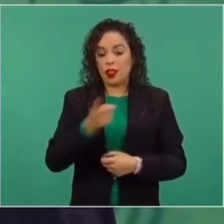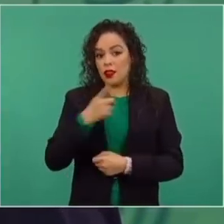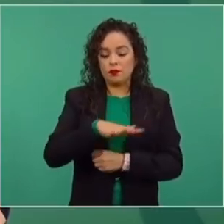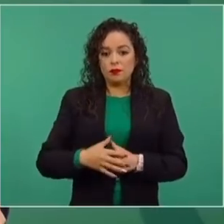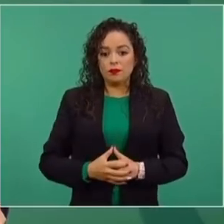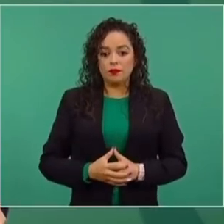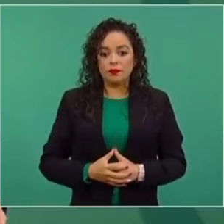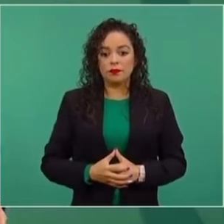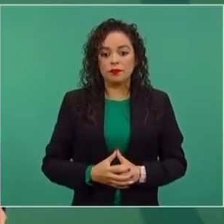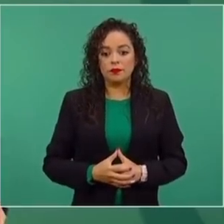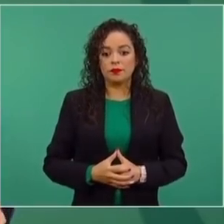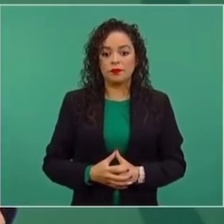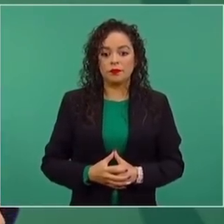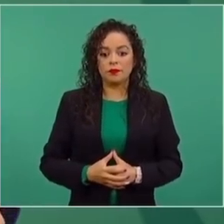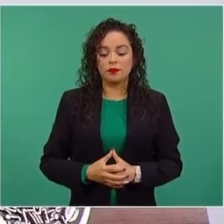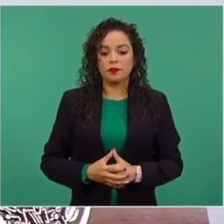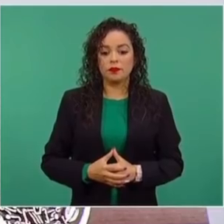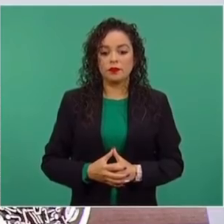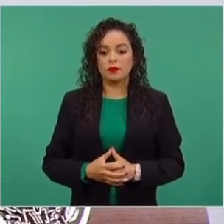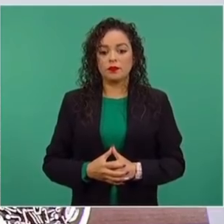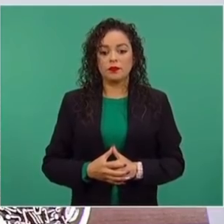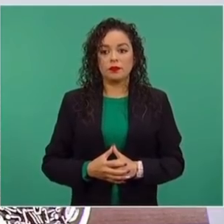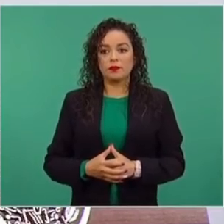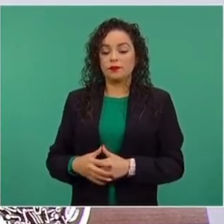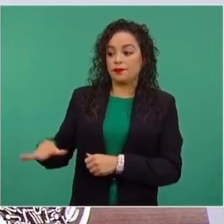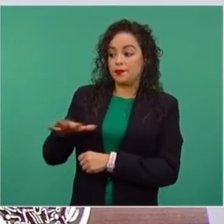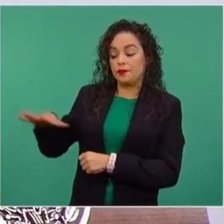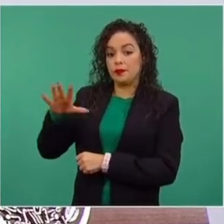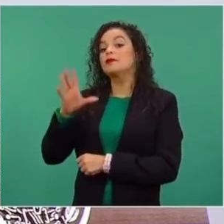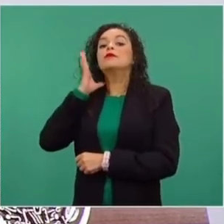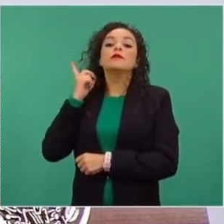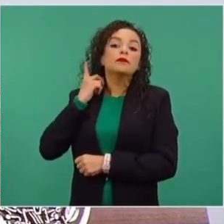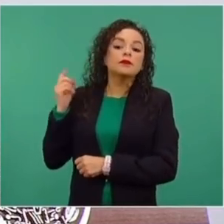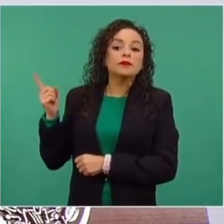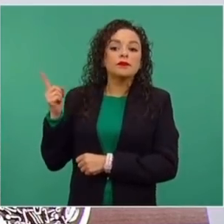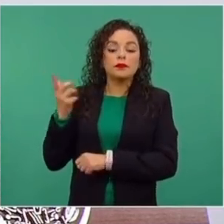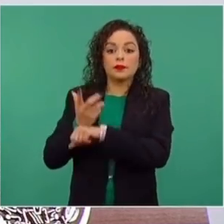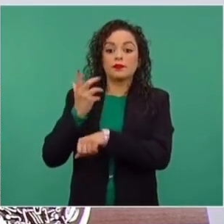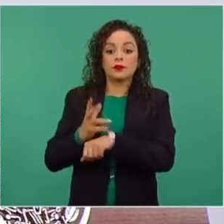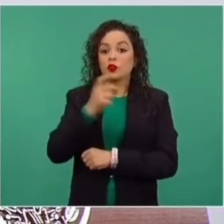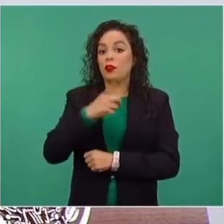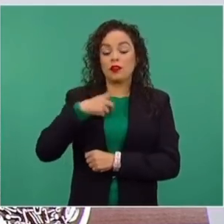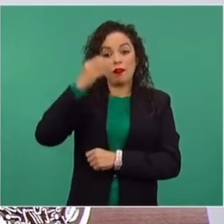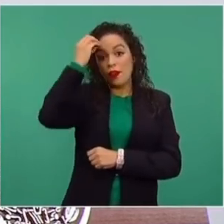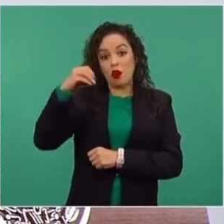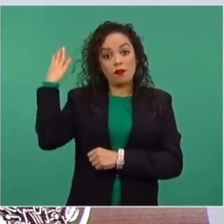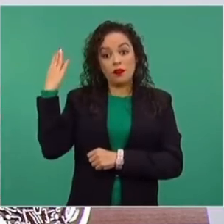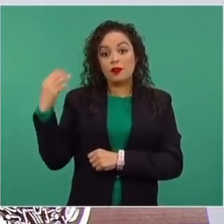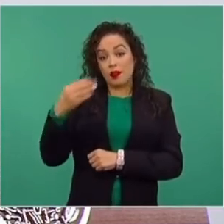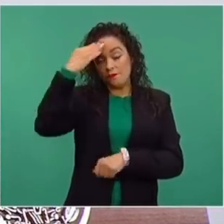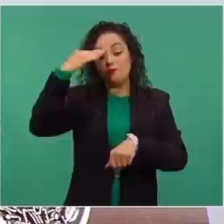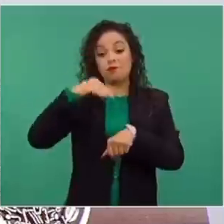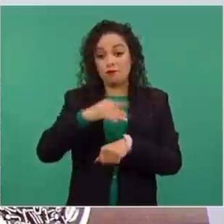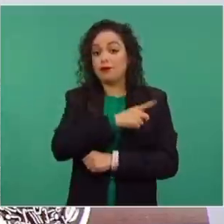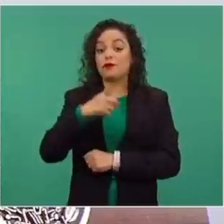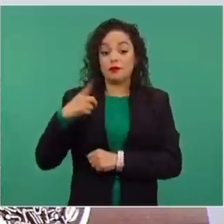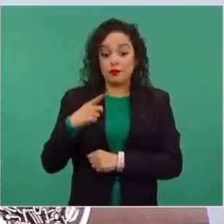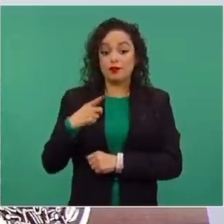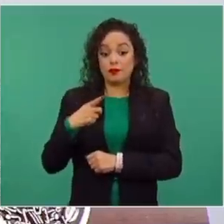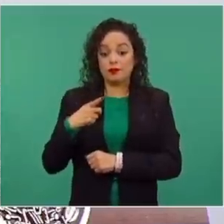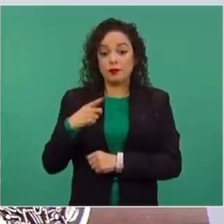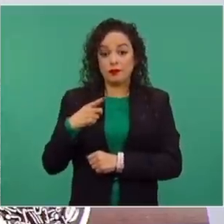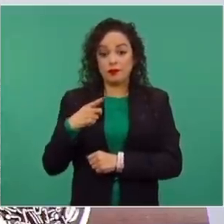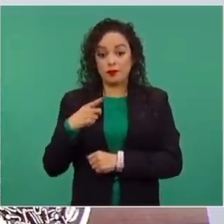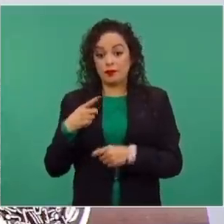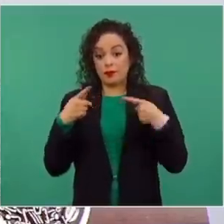tratados con justicia. No deben de olvidar los legisladores de Estados Unidos y deben de tenerlo muy presente, nuestros hermanos